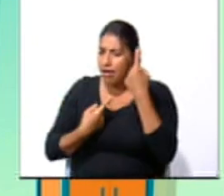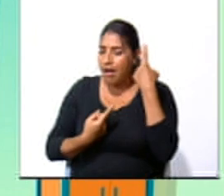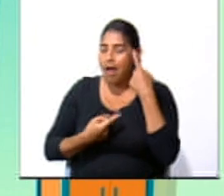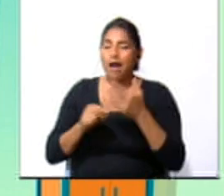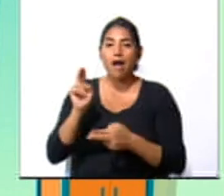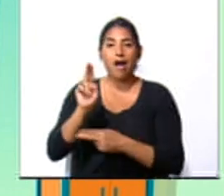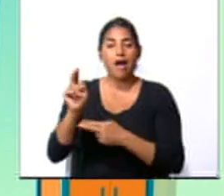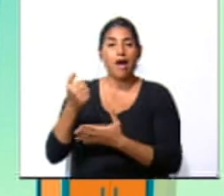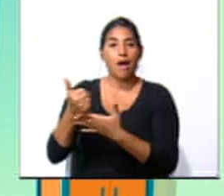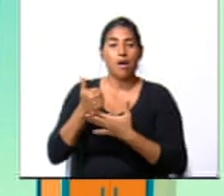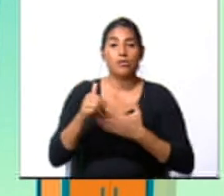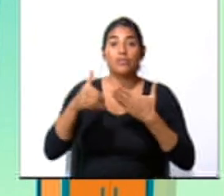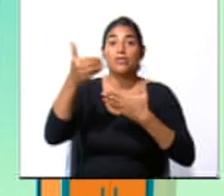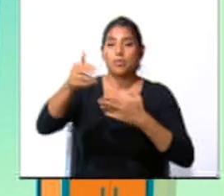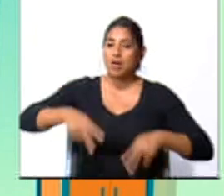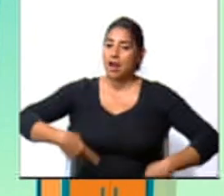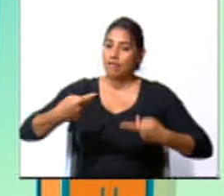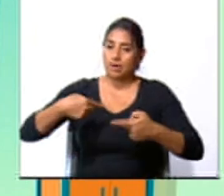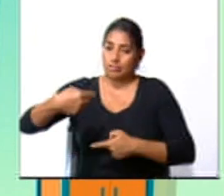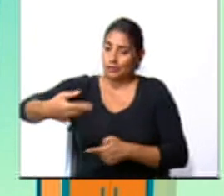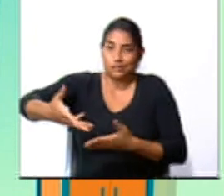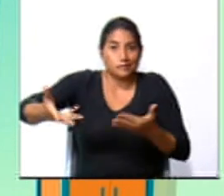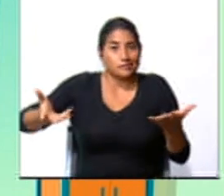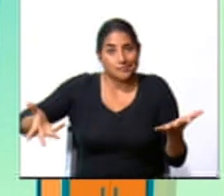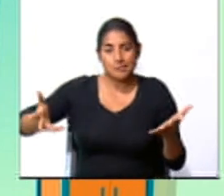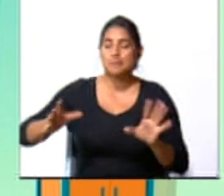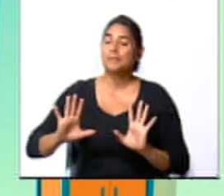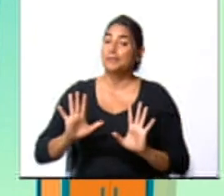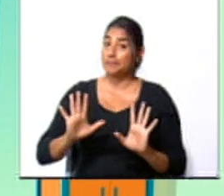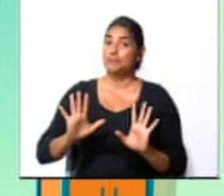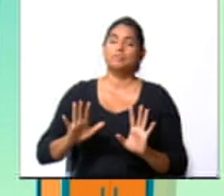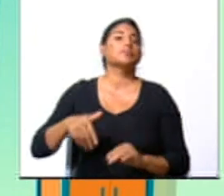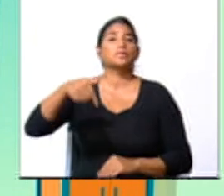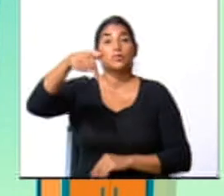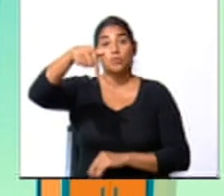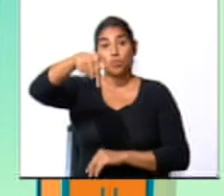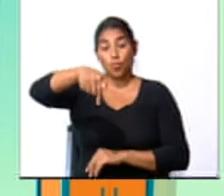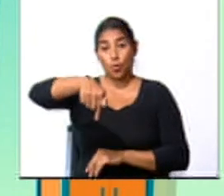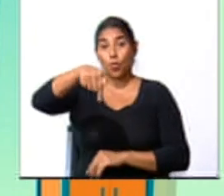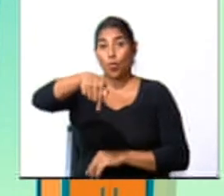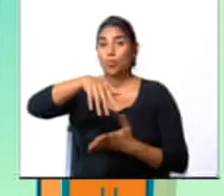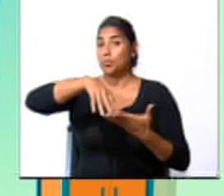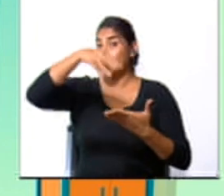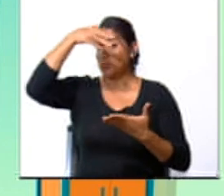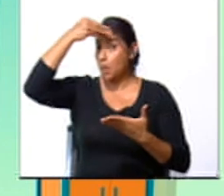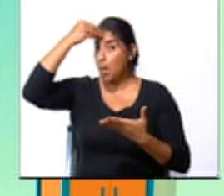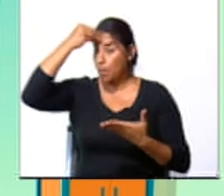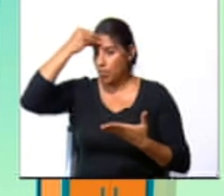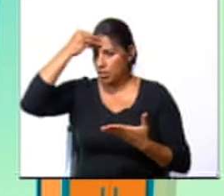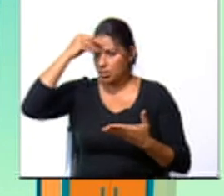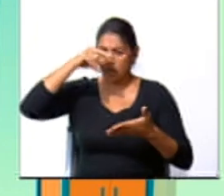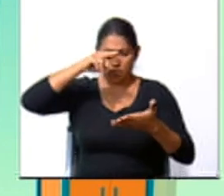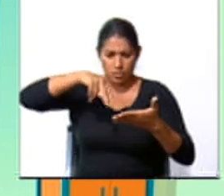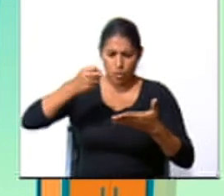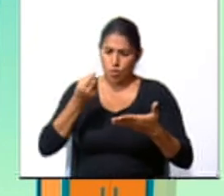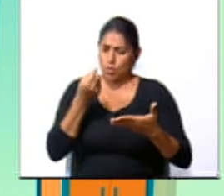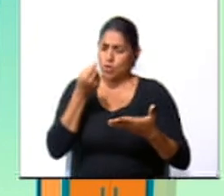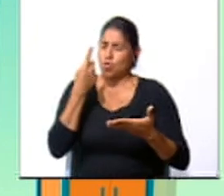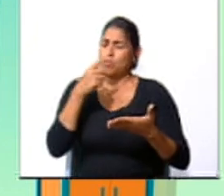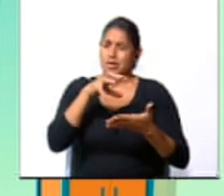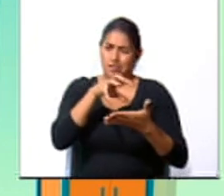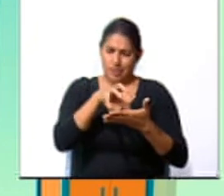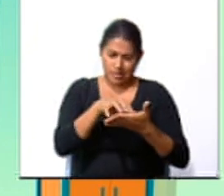utilidad para todos ustedes en la vida cotidiana. Pues bien, hoy vamos a aprender a comprender el texto que